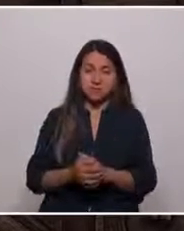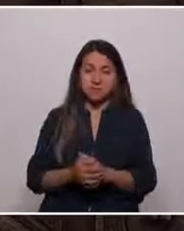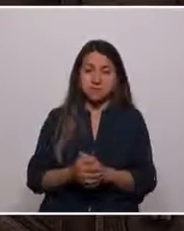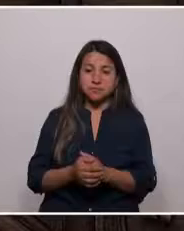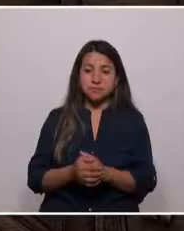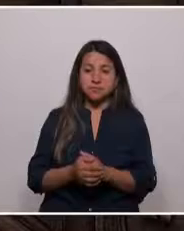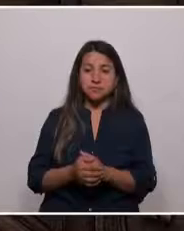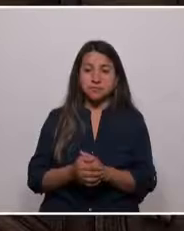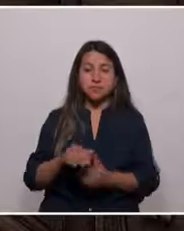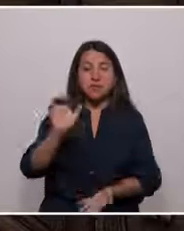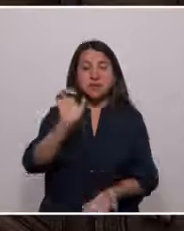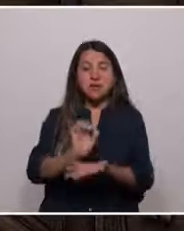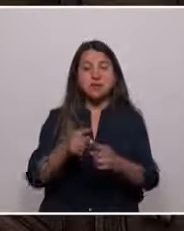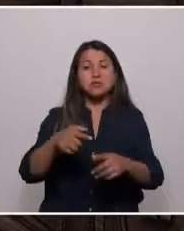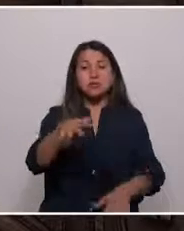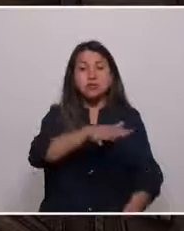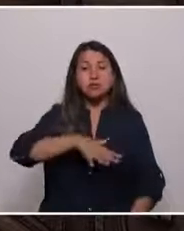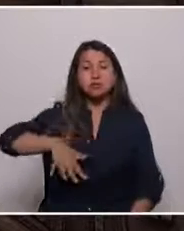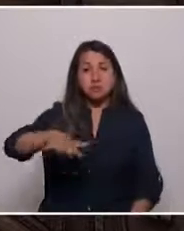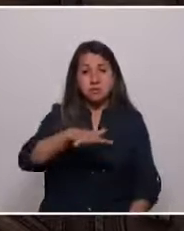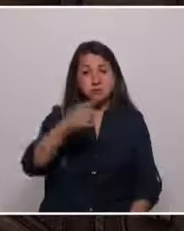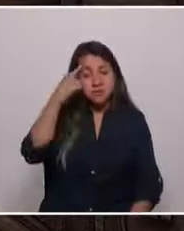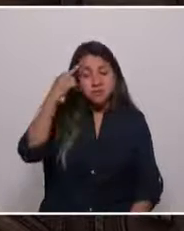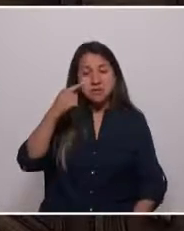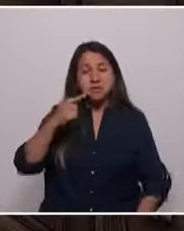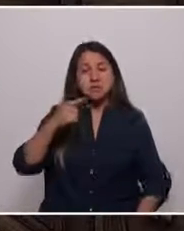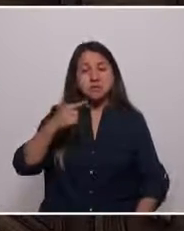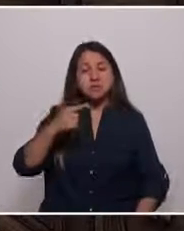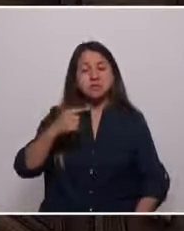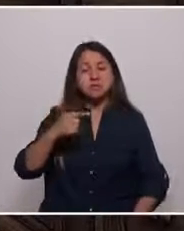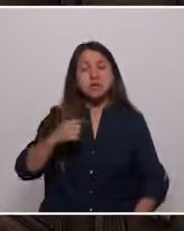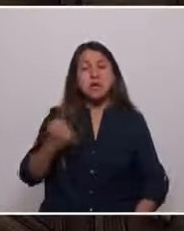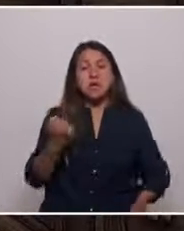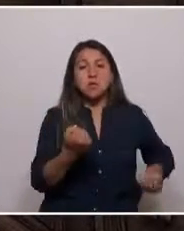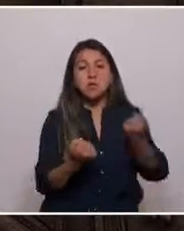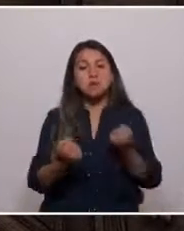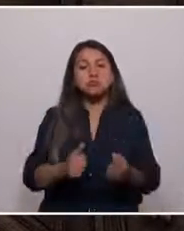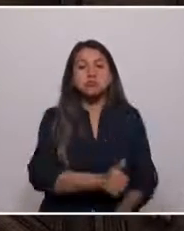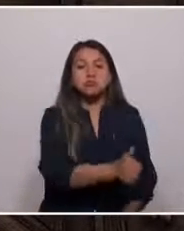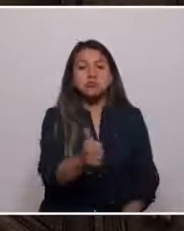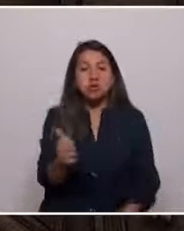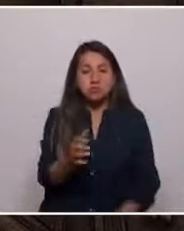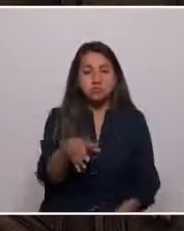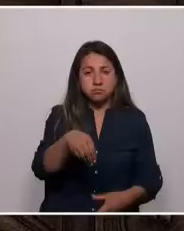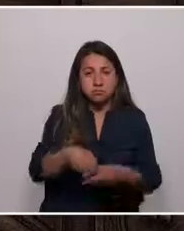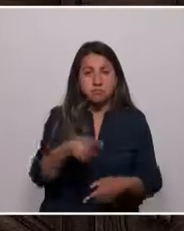El Estado social supone que todos debemos contribuir. En